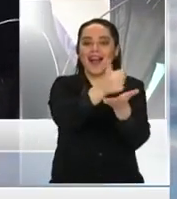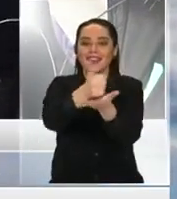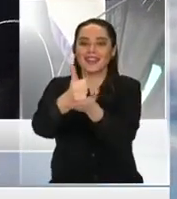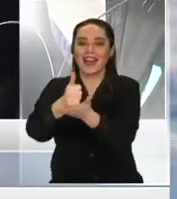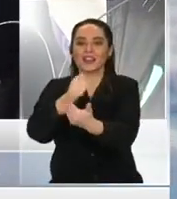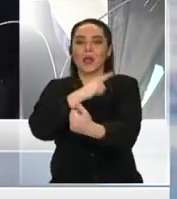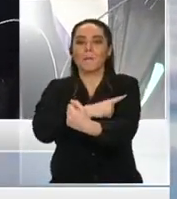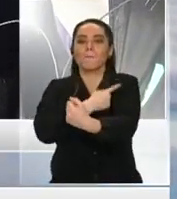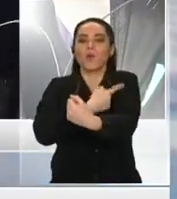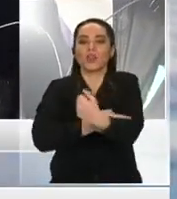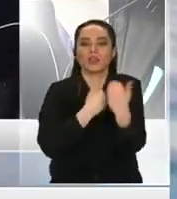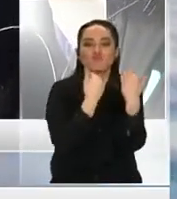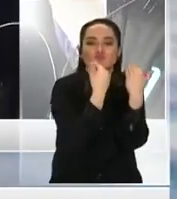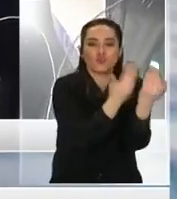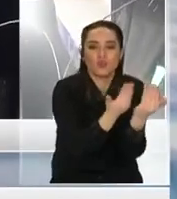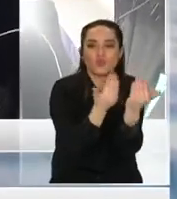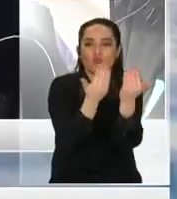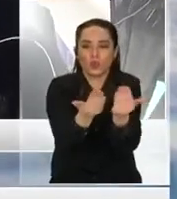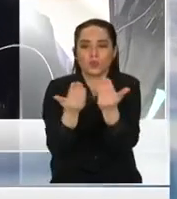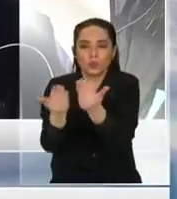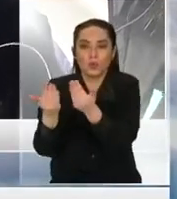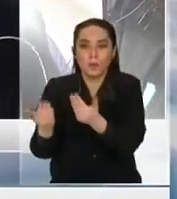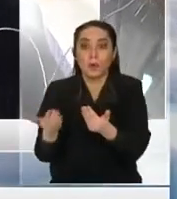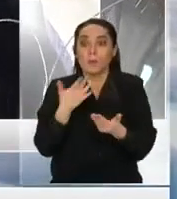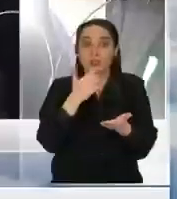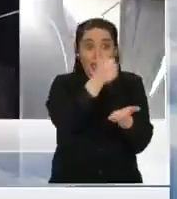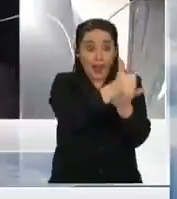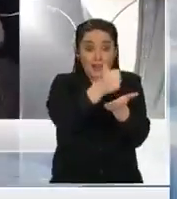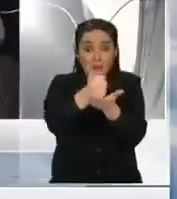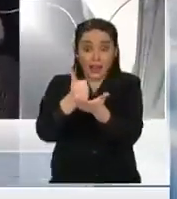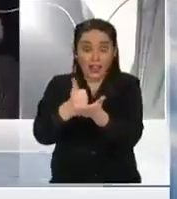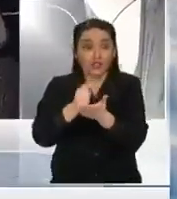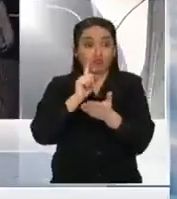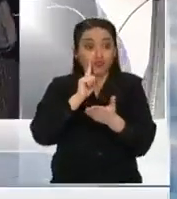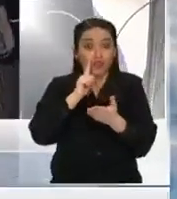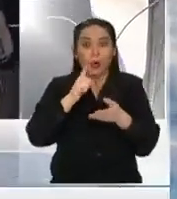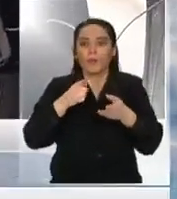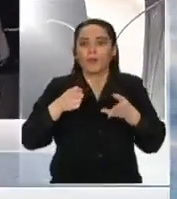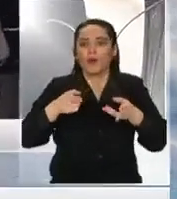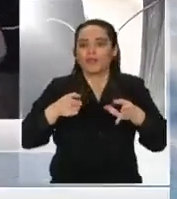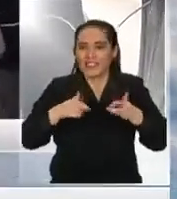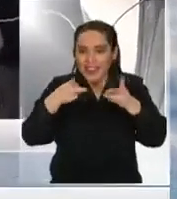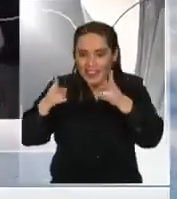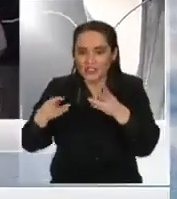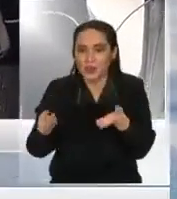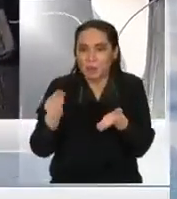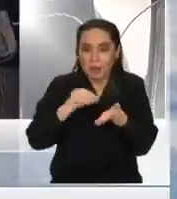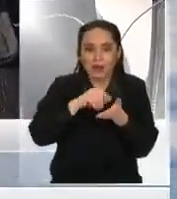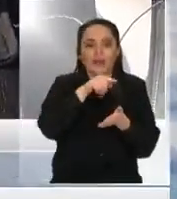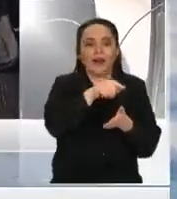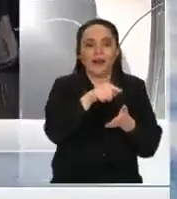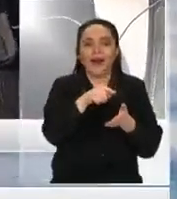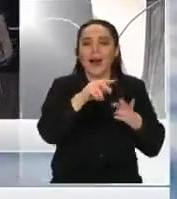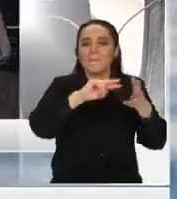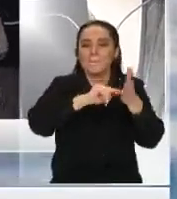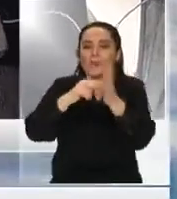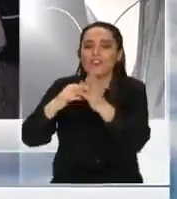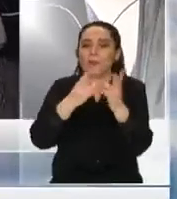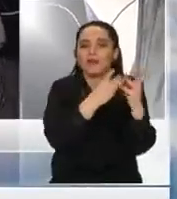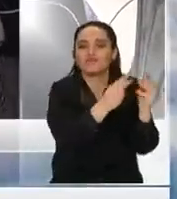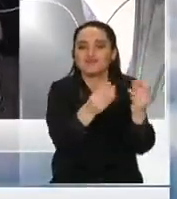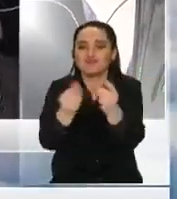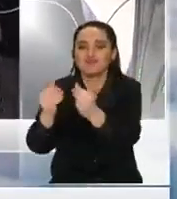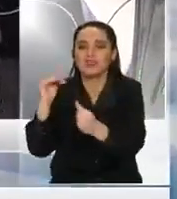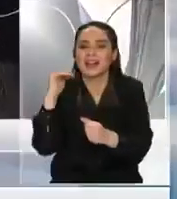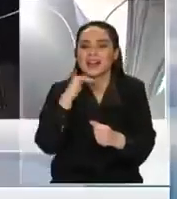resolver los problemas mucho más rápido. Mire, le voy a poner el caso de los audífonos. Los audífonos uno a veces